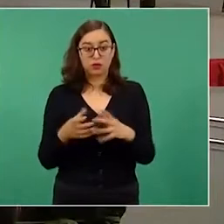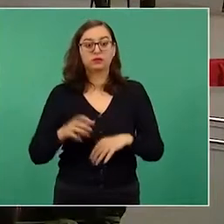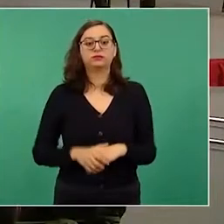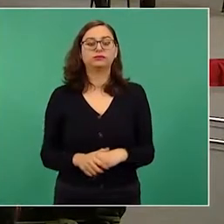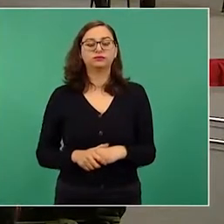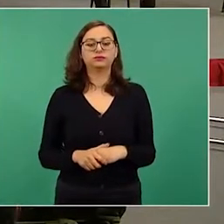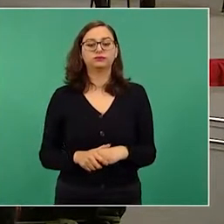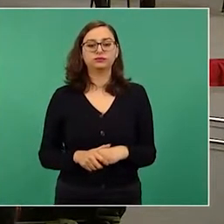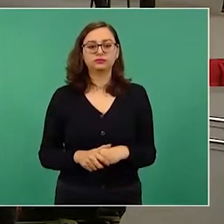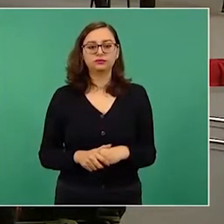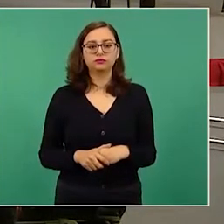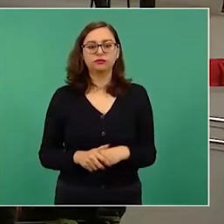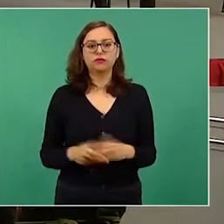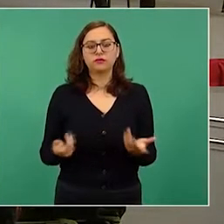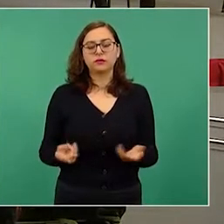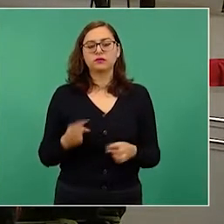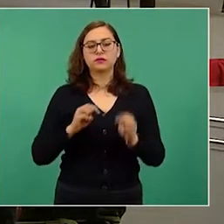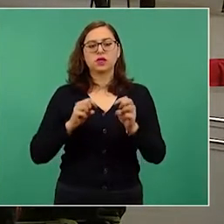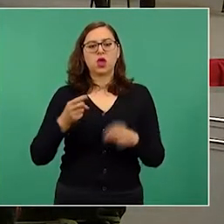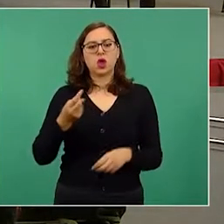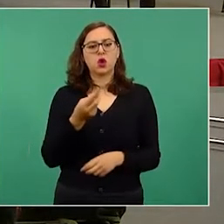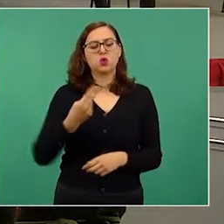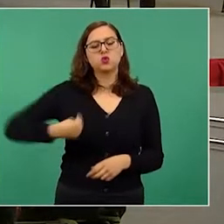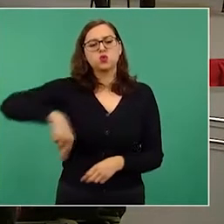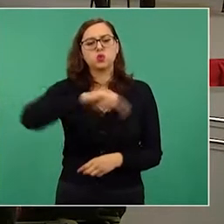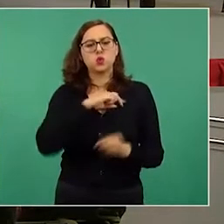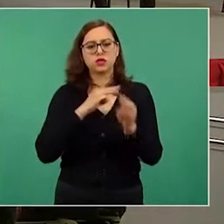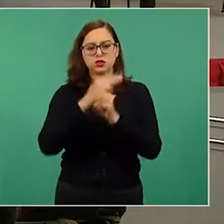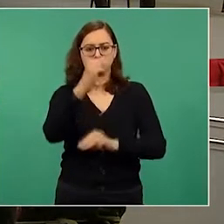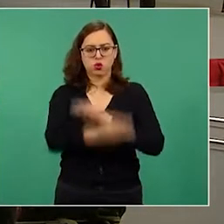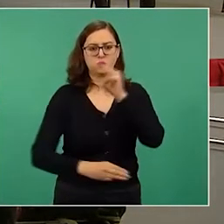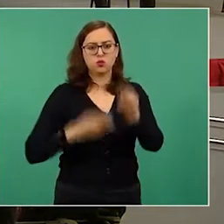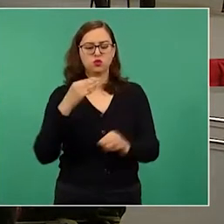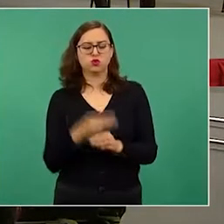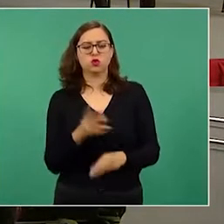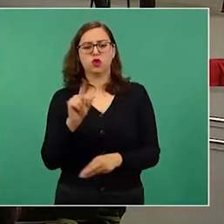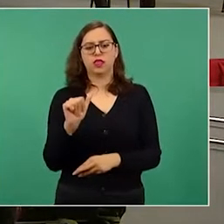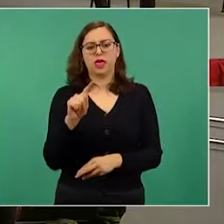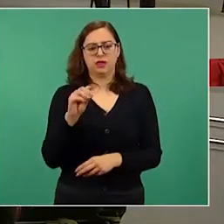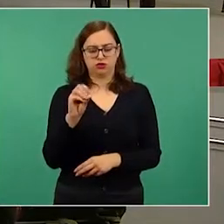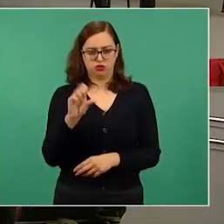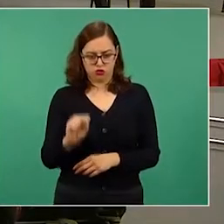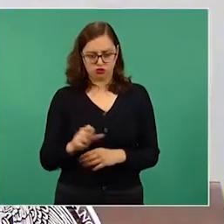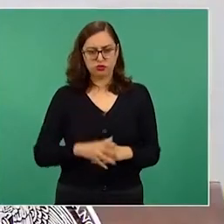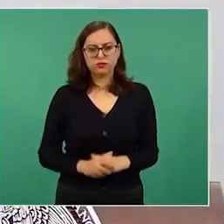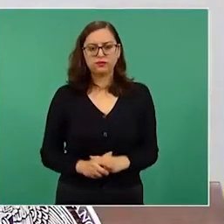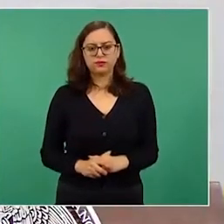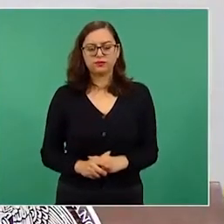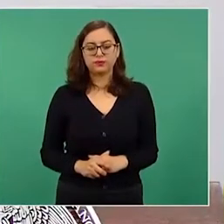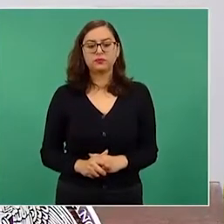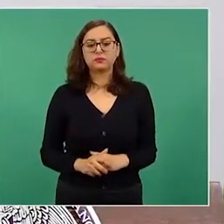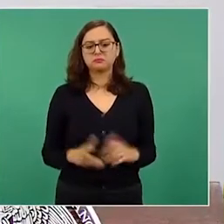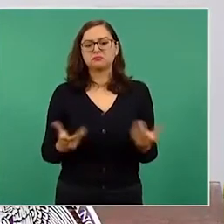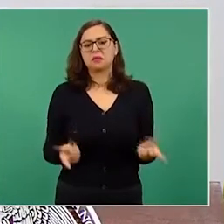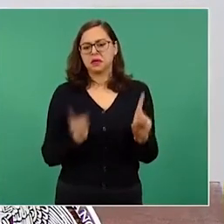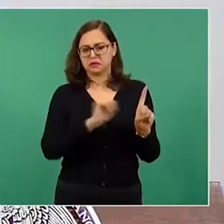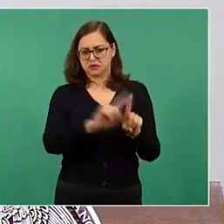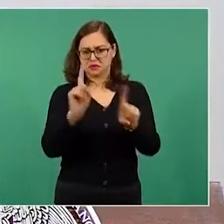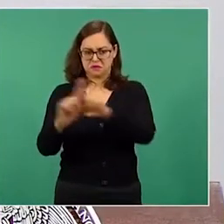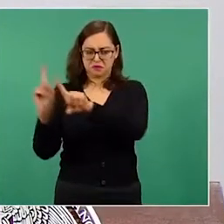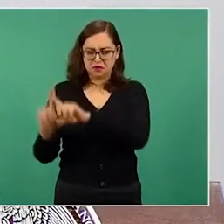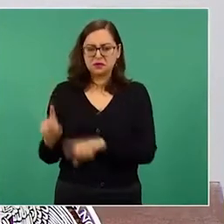llamado Nuestro Mundo en Datos, Orworld in Data, referencia de medios reconocidos,